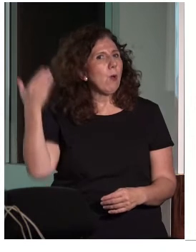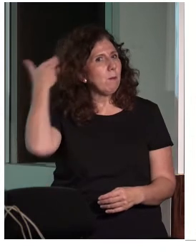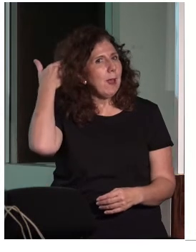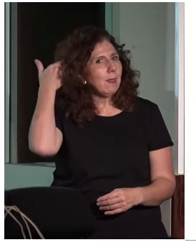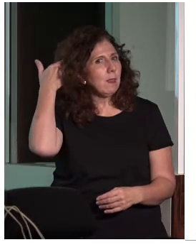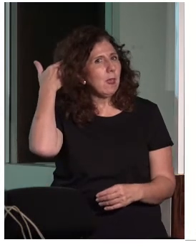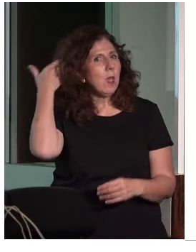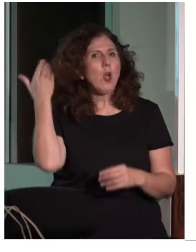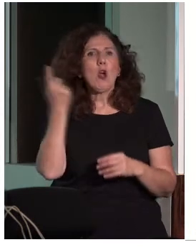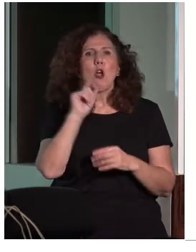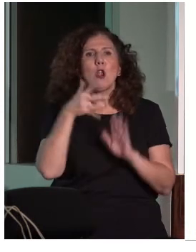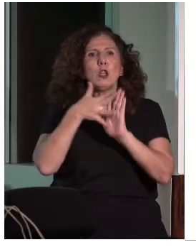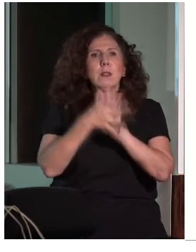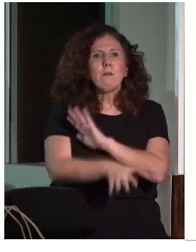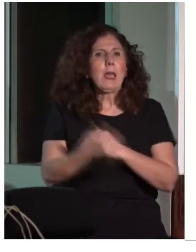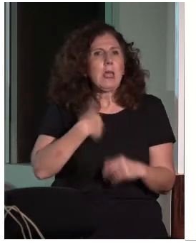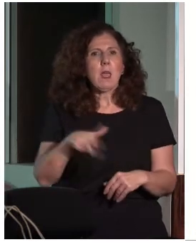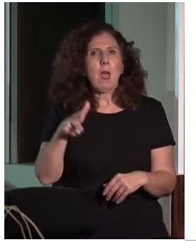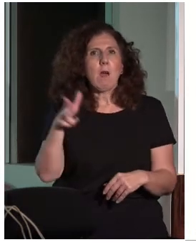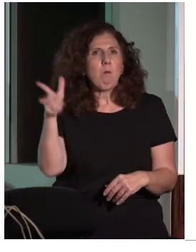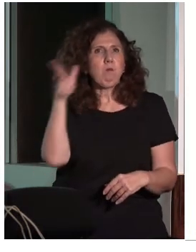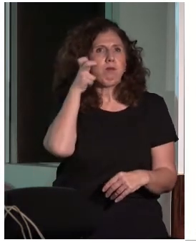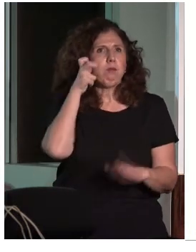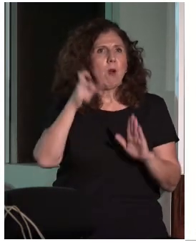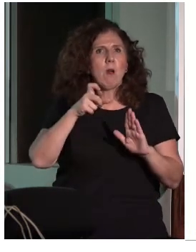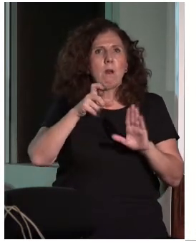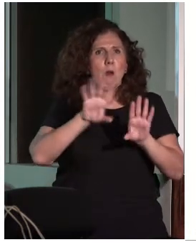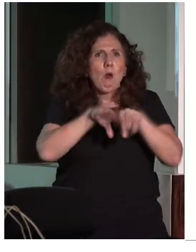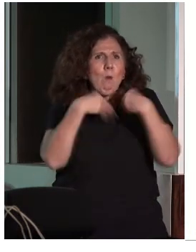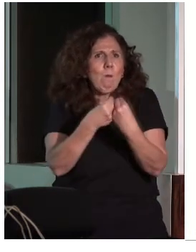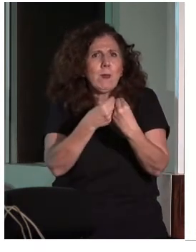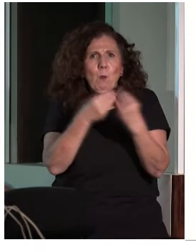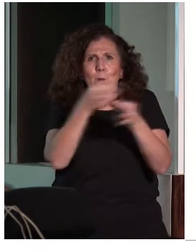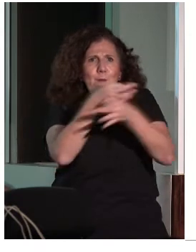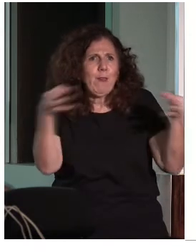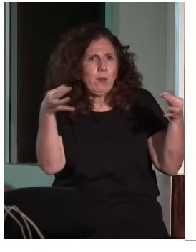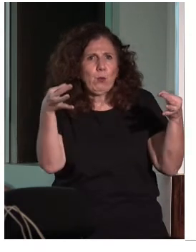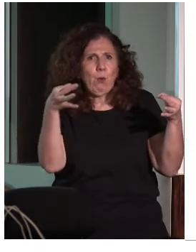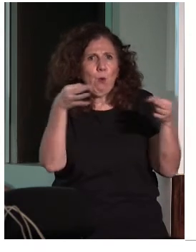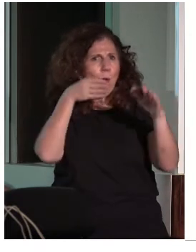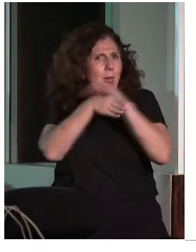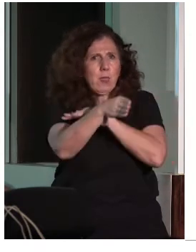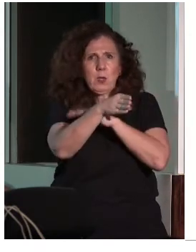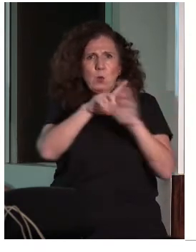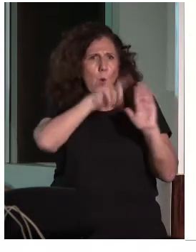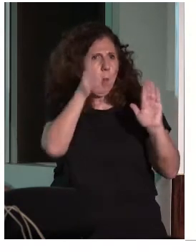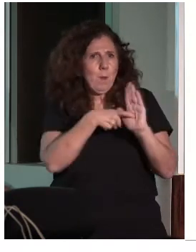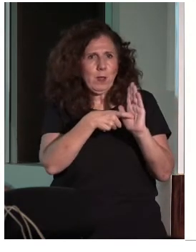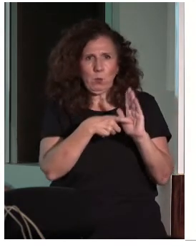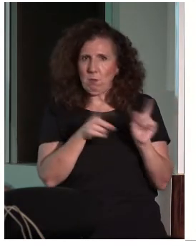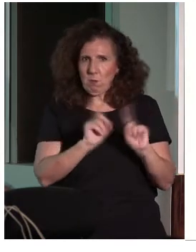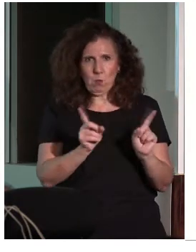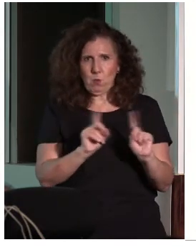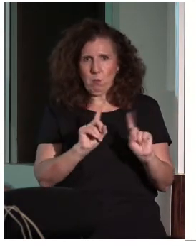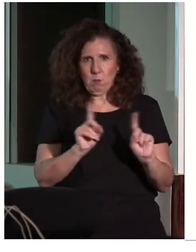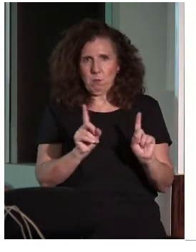no significa que ya tenga una audición completa o un acceso a la comunicación completo. No es como cuando a mí